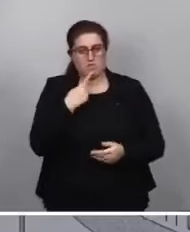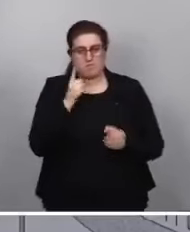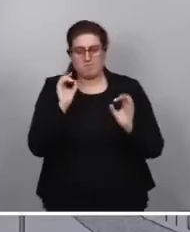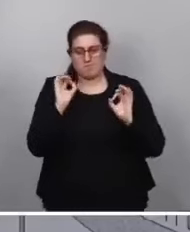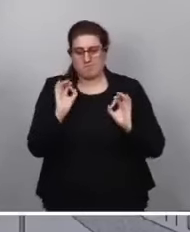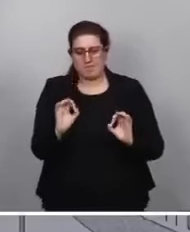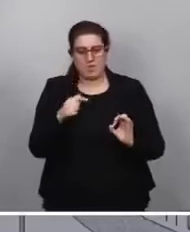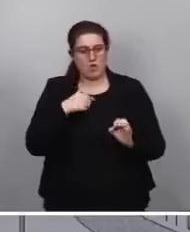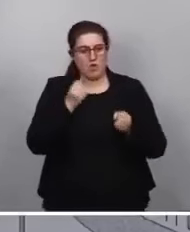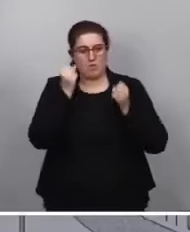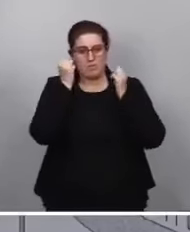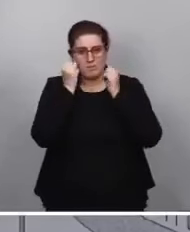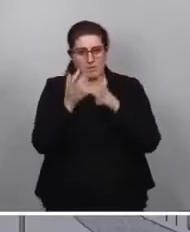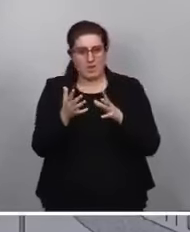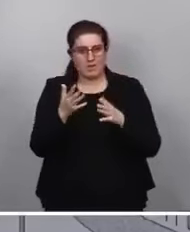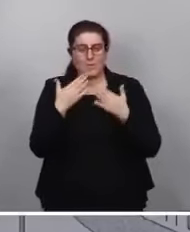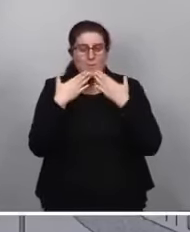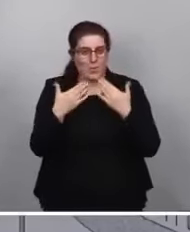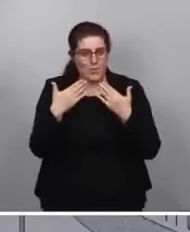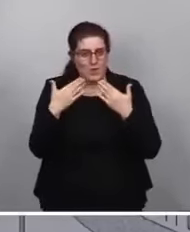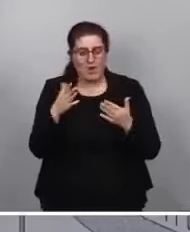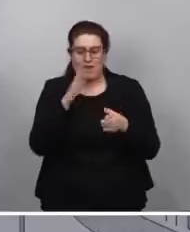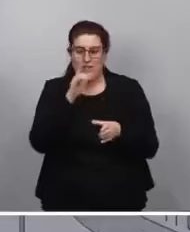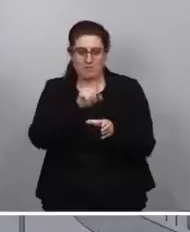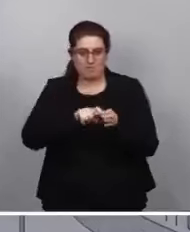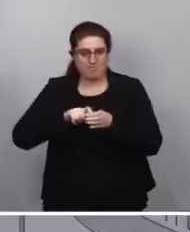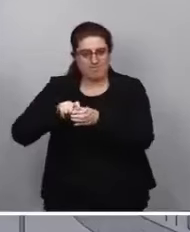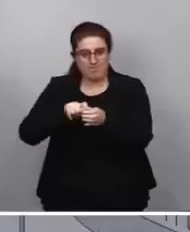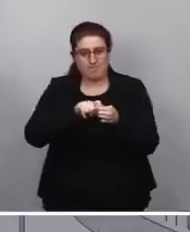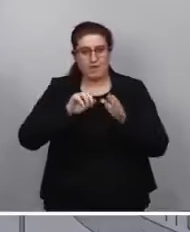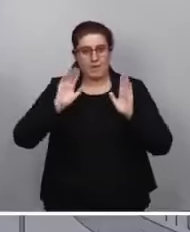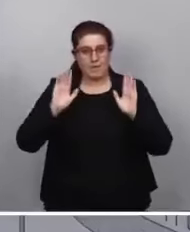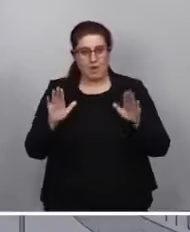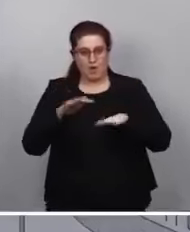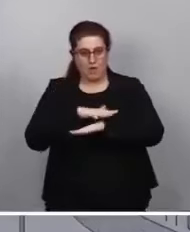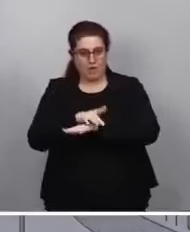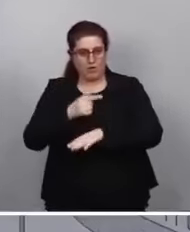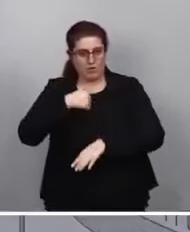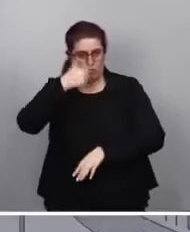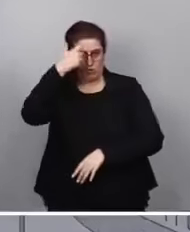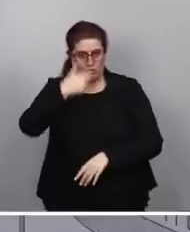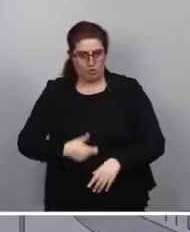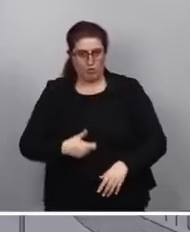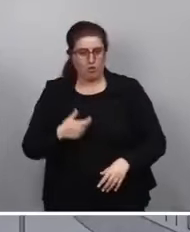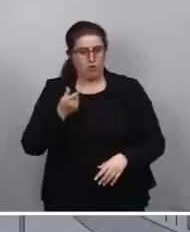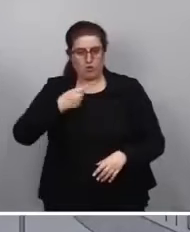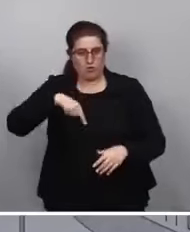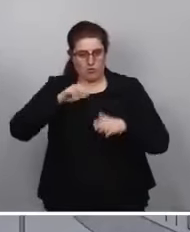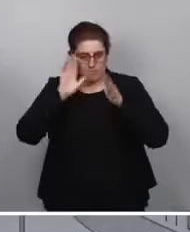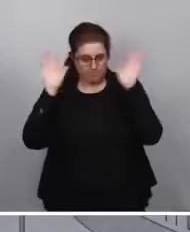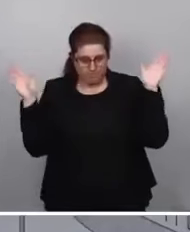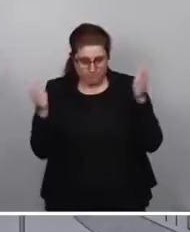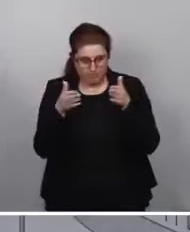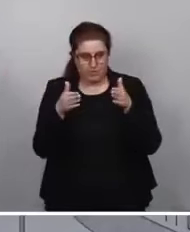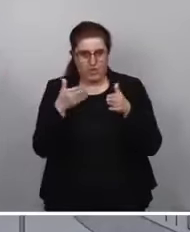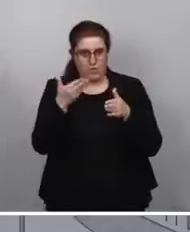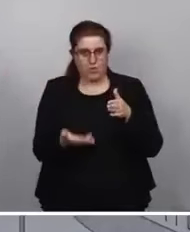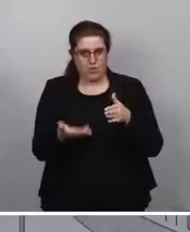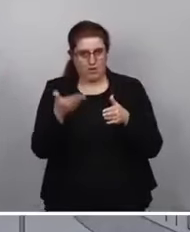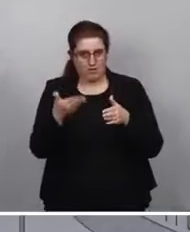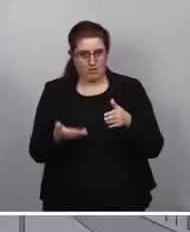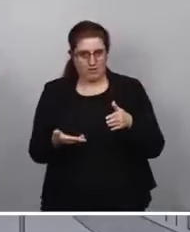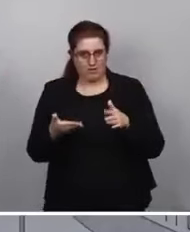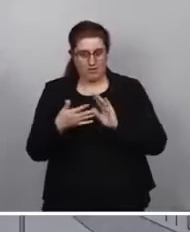es que estoy bien, que agradezco las muestras de solidaridad, pero que el Gobierno y yo mismo estamos a lo que estamos, estamos en lo importante,